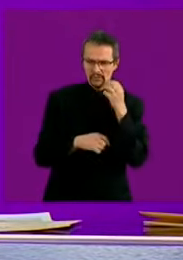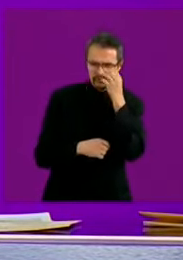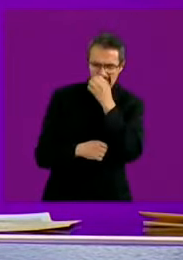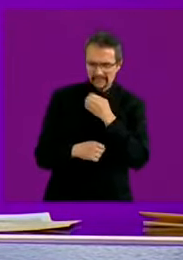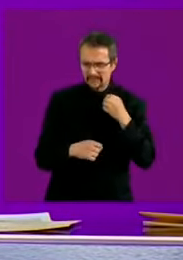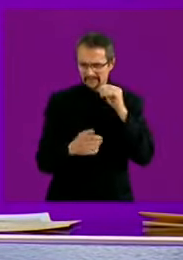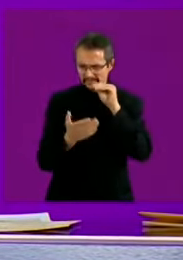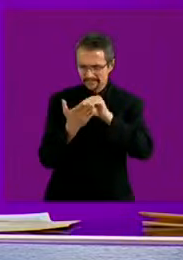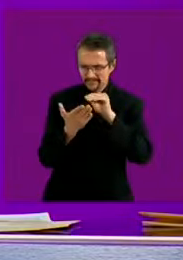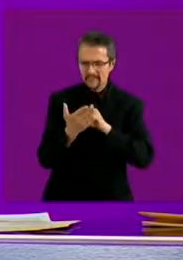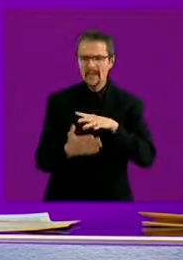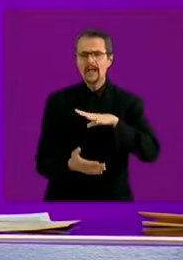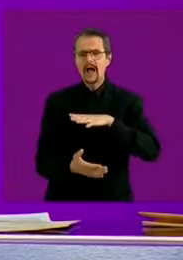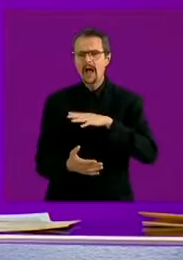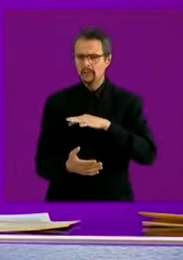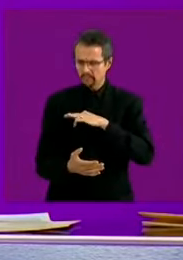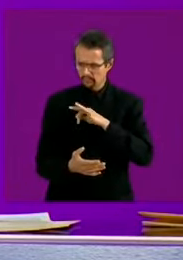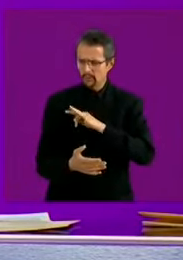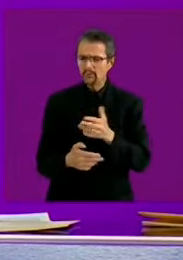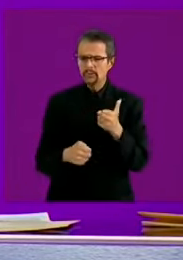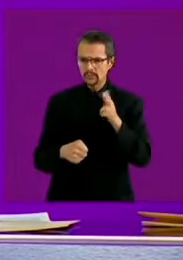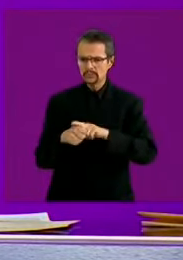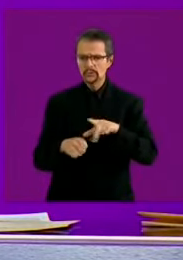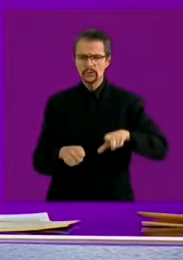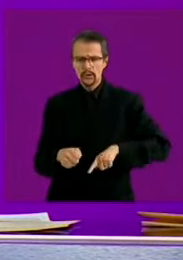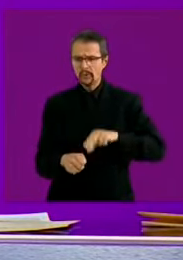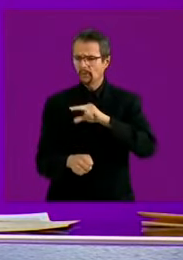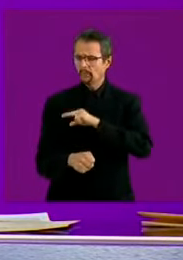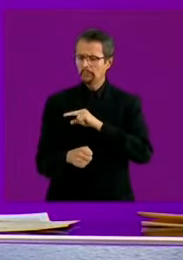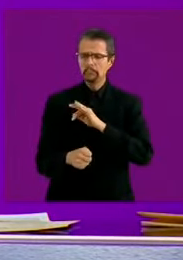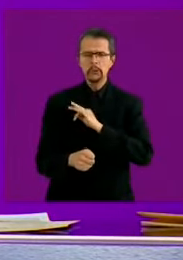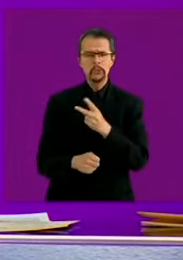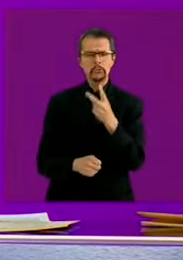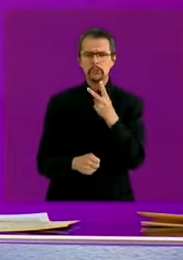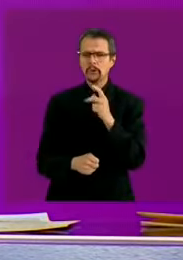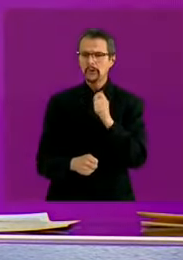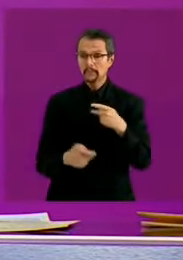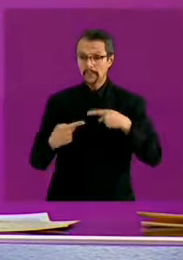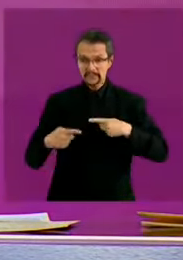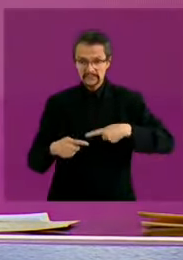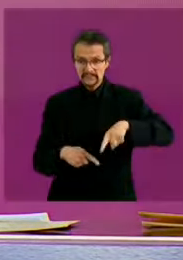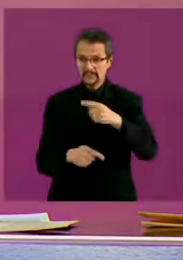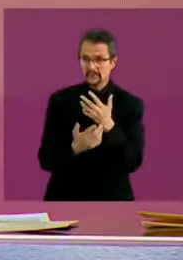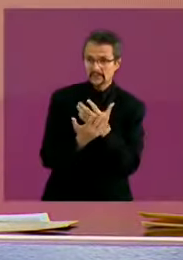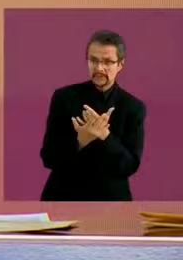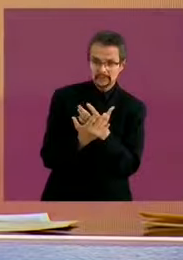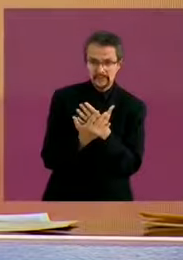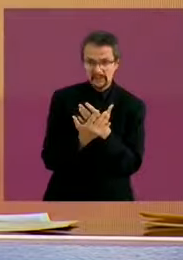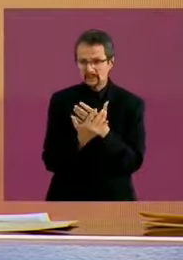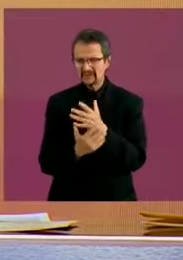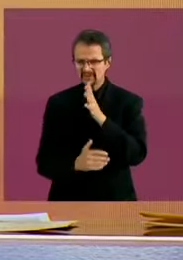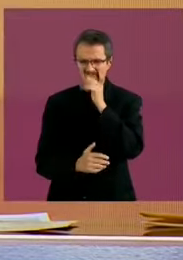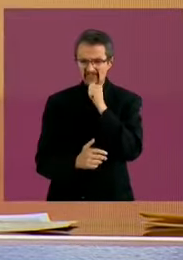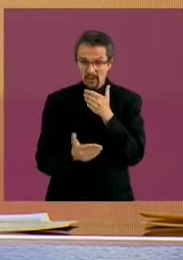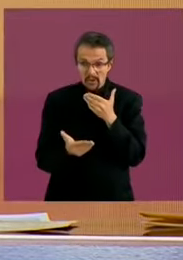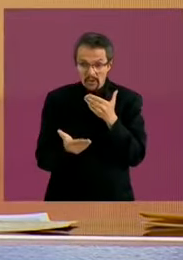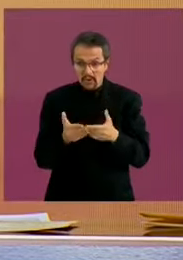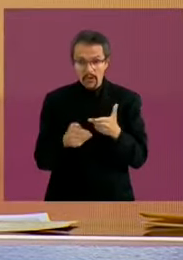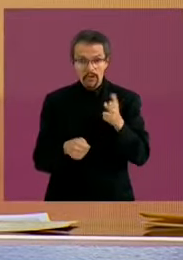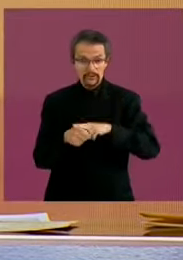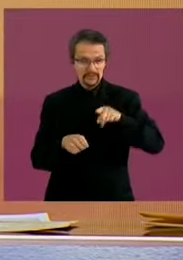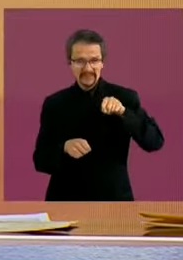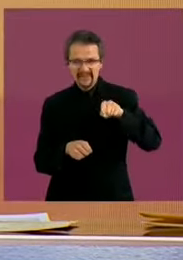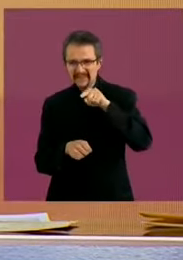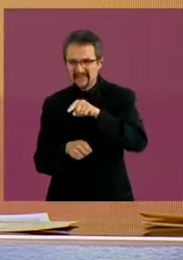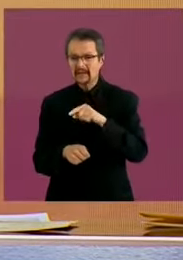ante la destrucción la gente no puede seguir esperando un medicamento, una consulta en lo que recuperamos el sistema público